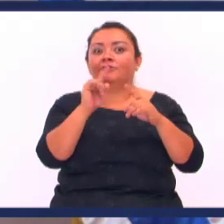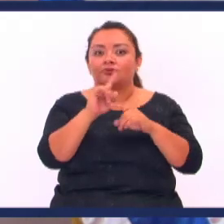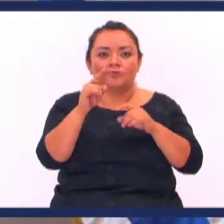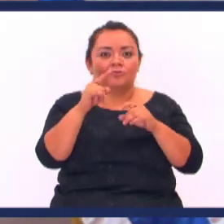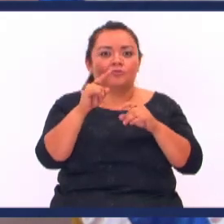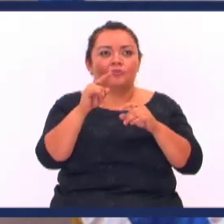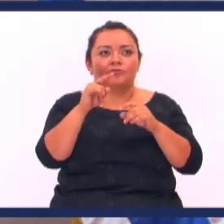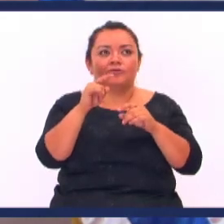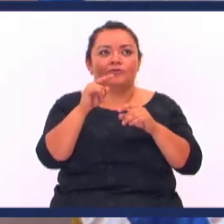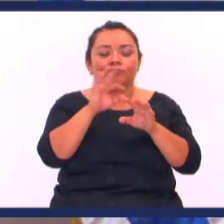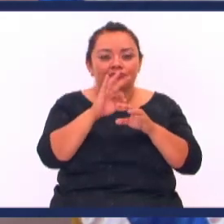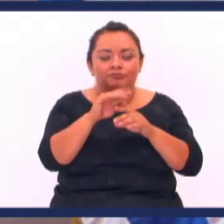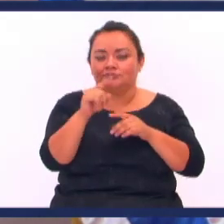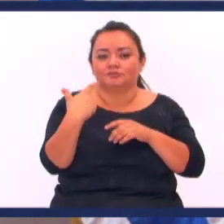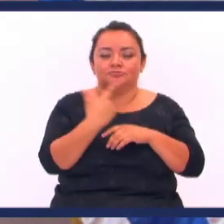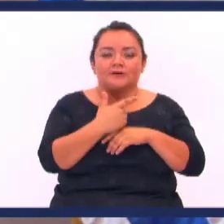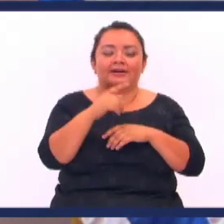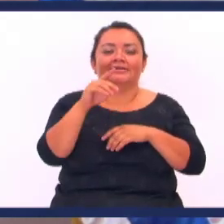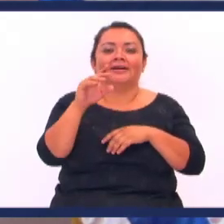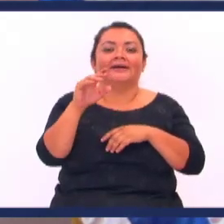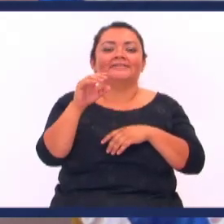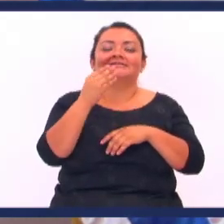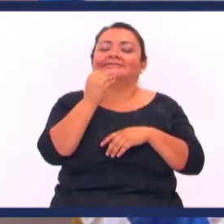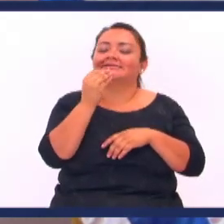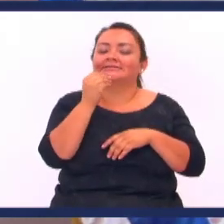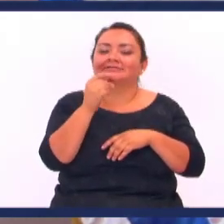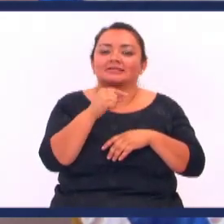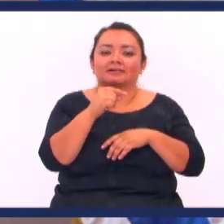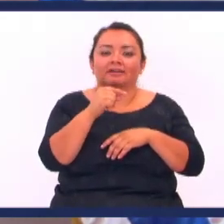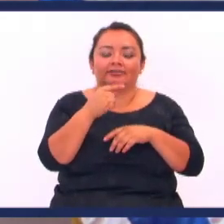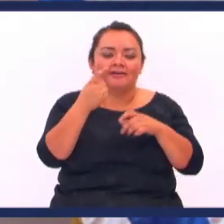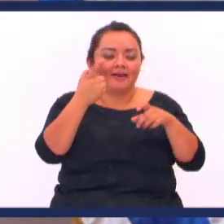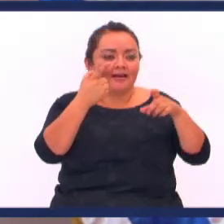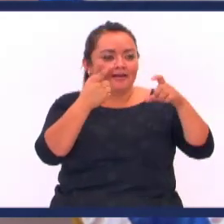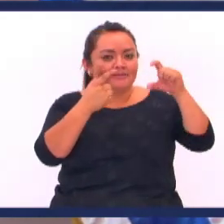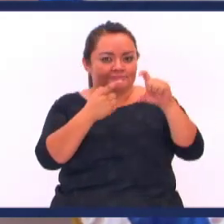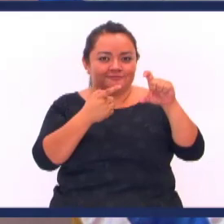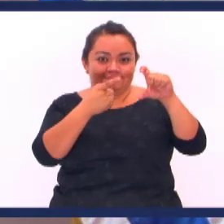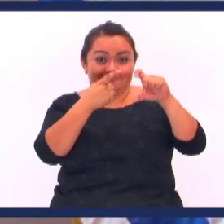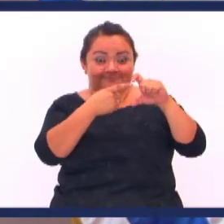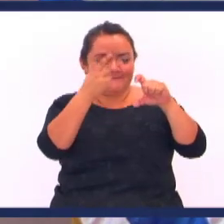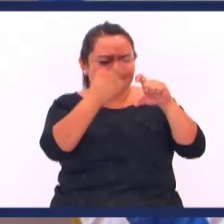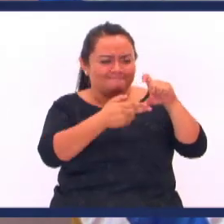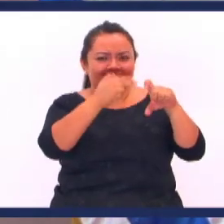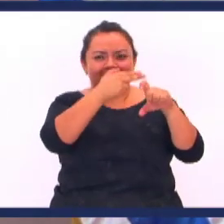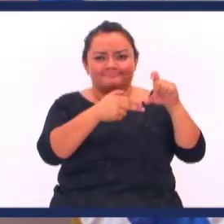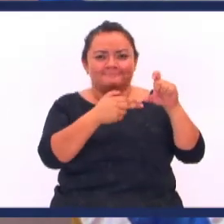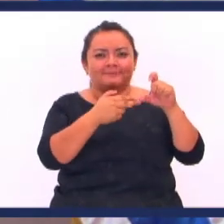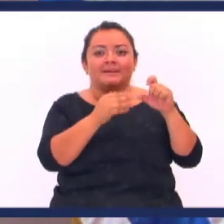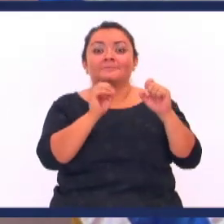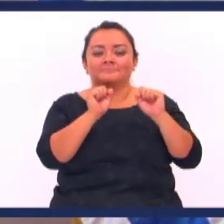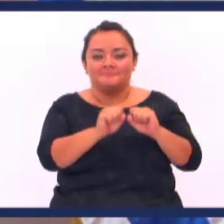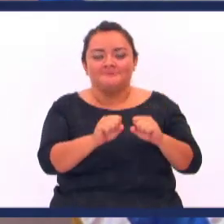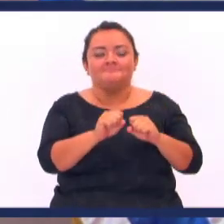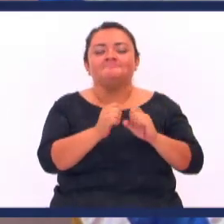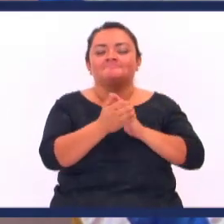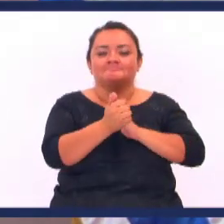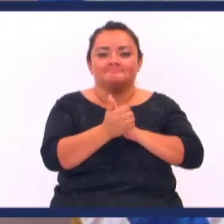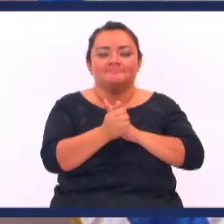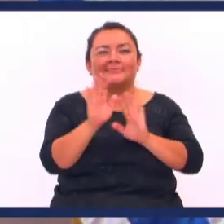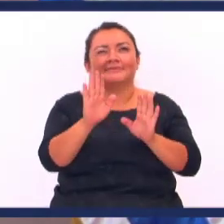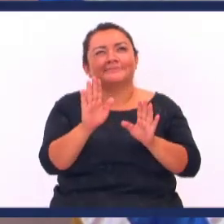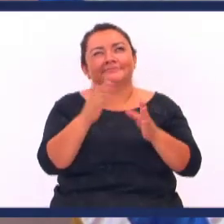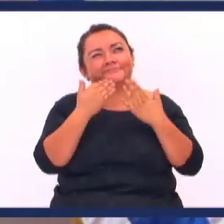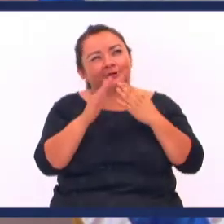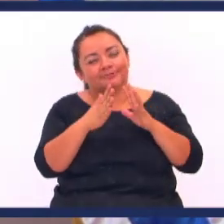Diamantes Yo de esto No sé Solo sé Lo que ahí Aprendí Resulta ser Que un diamante Voy a explicar